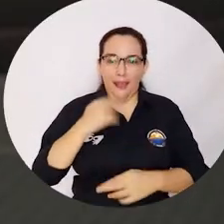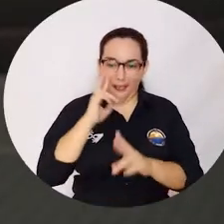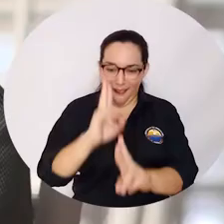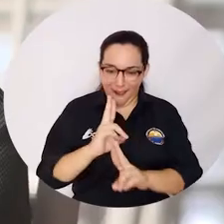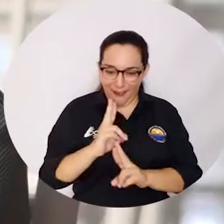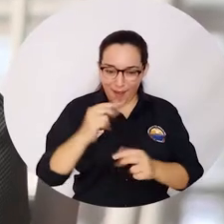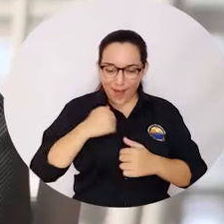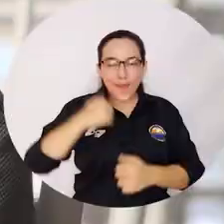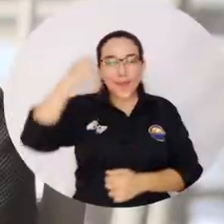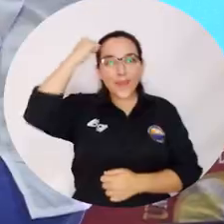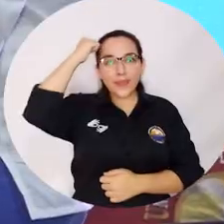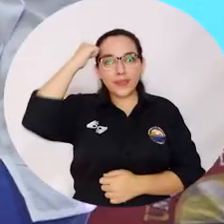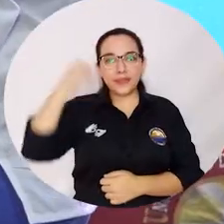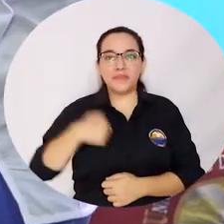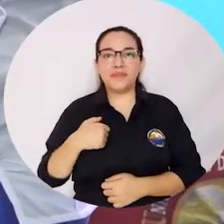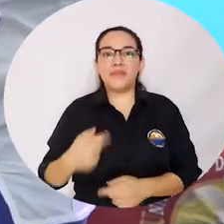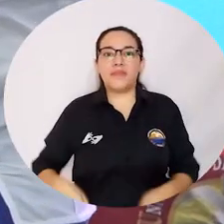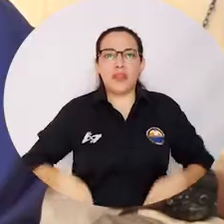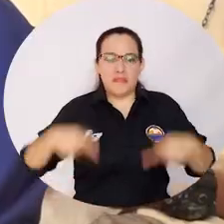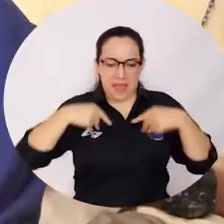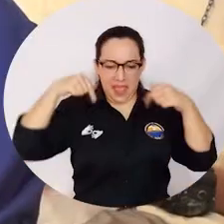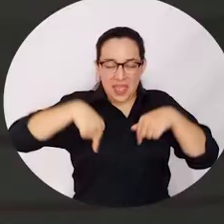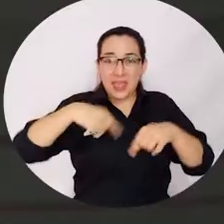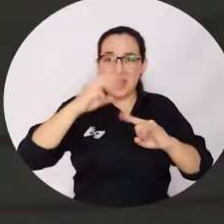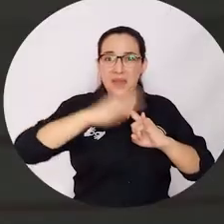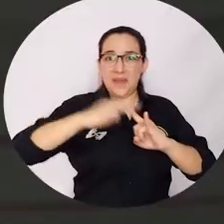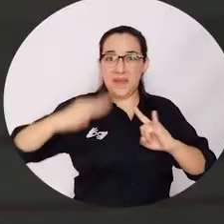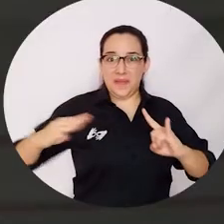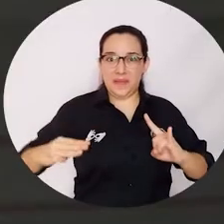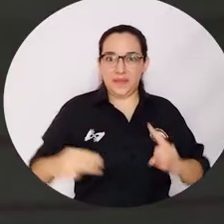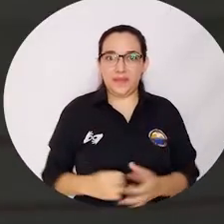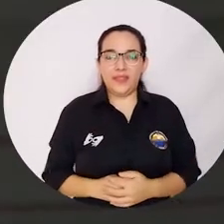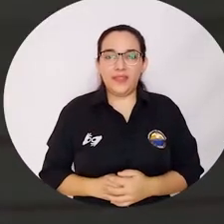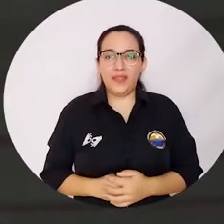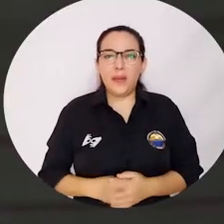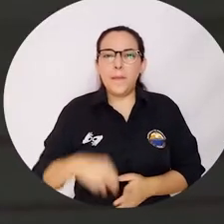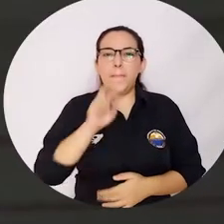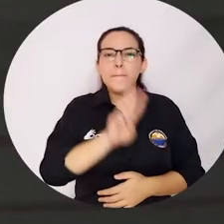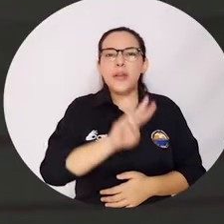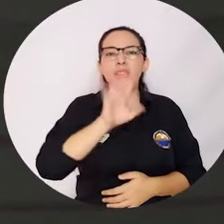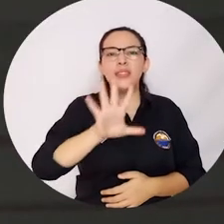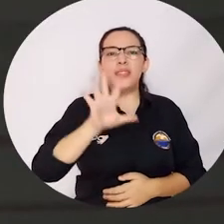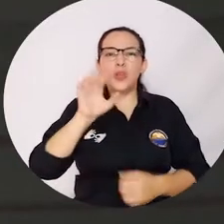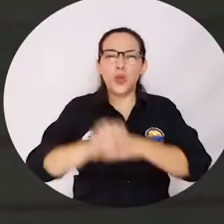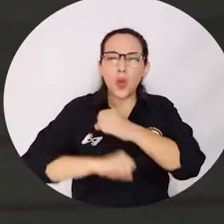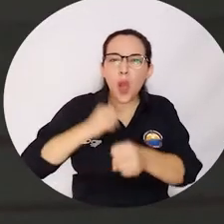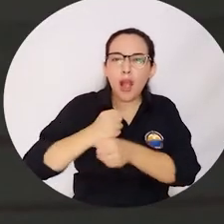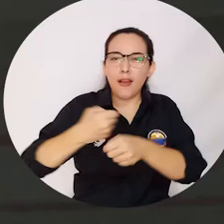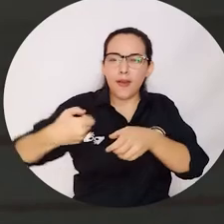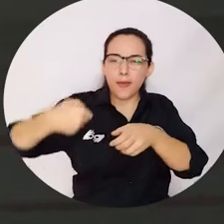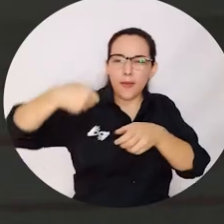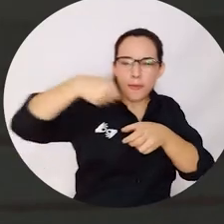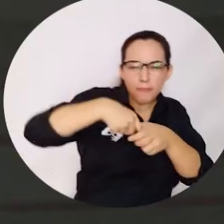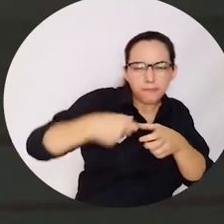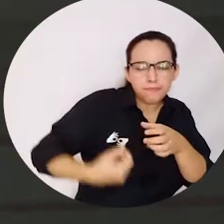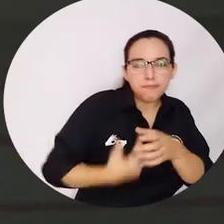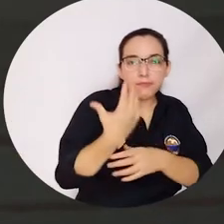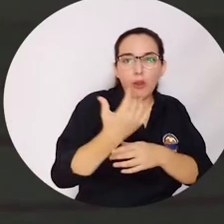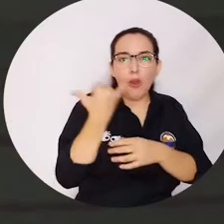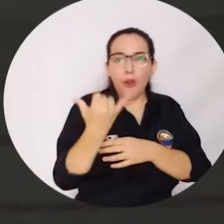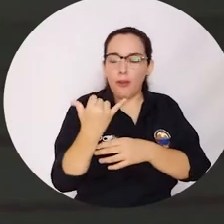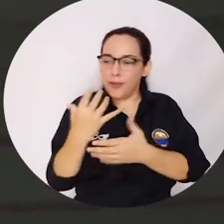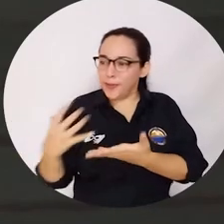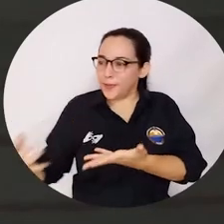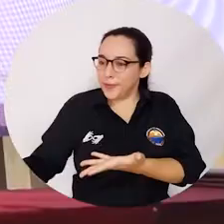reconozca esta labor. Mi vida ha sido en esta universidad, ha sido 25 años de sembrar y hoy